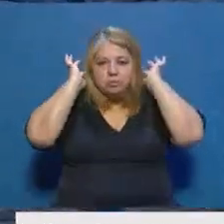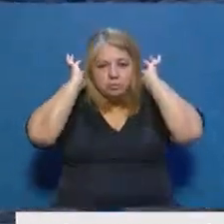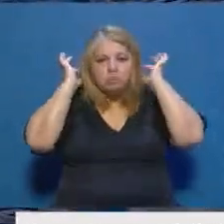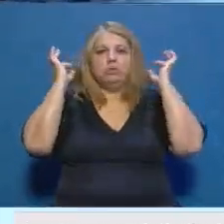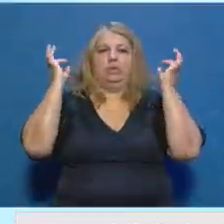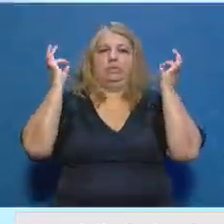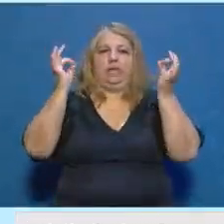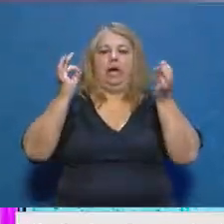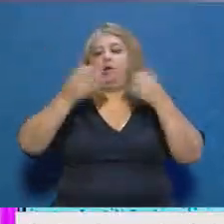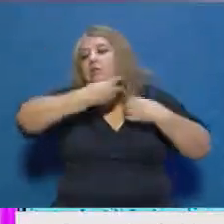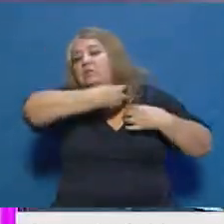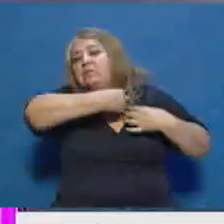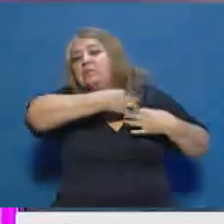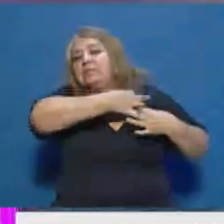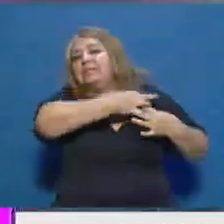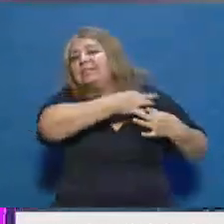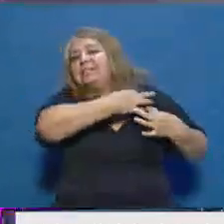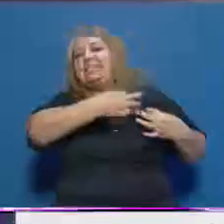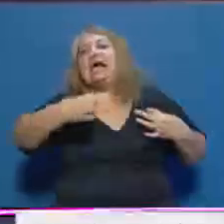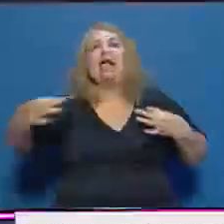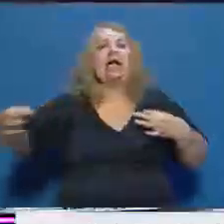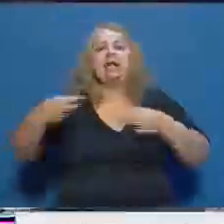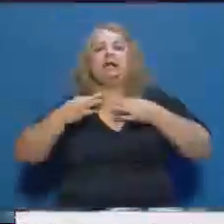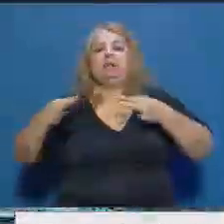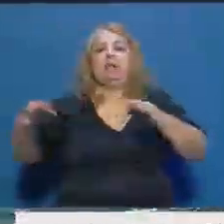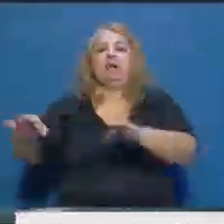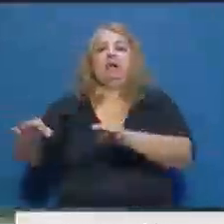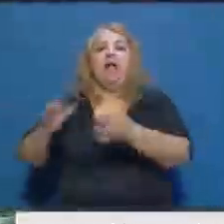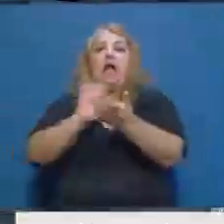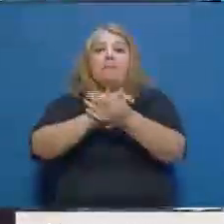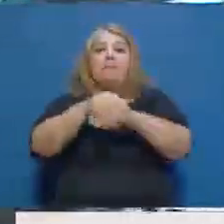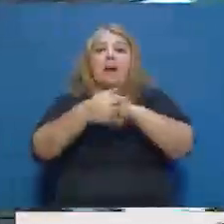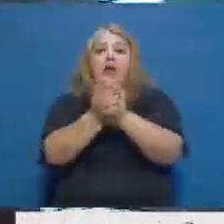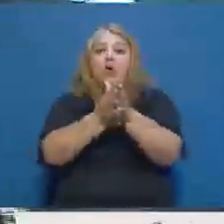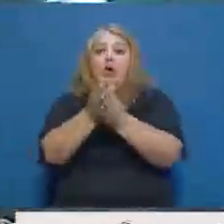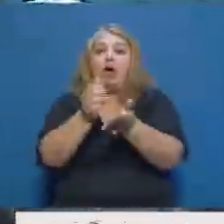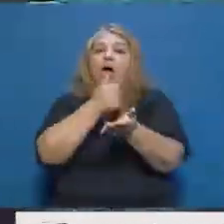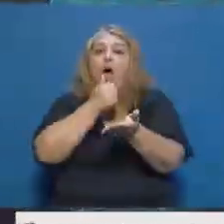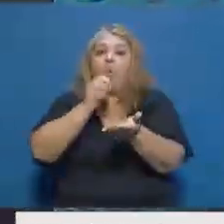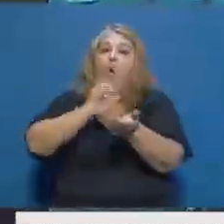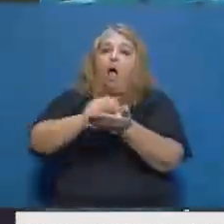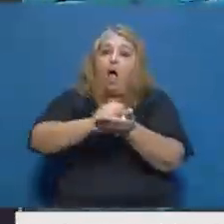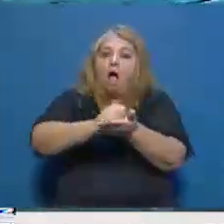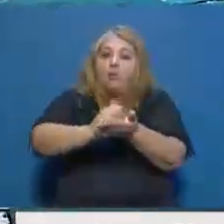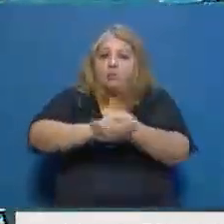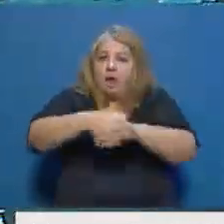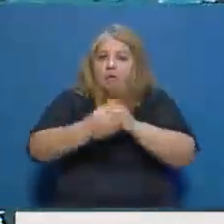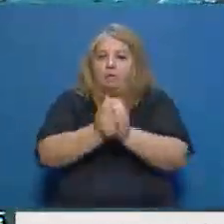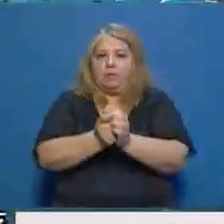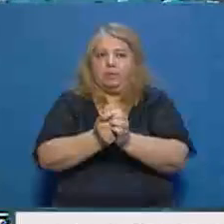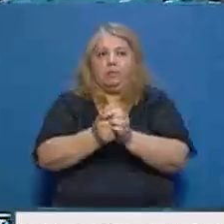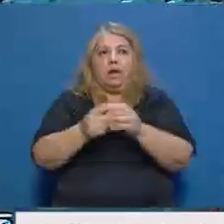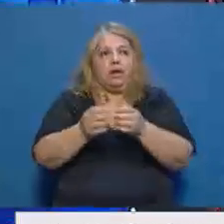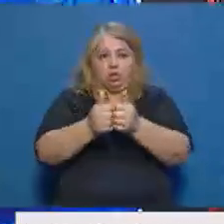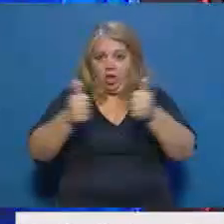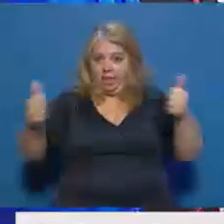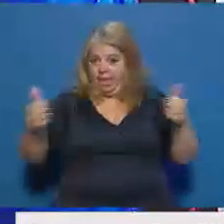cercana lo tenga y no olvidarnos entonces del lavado de manos fundamental con agua y jabón y el distanciamiento, que estamos bien nosotras acá y